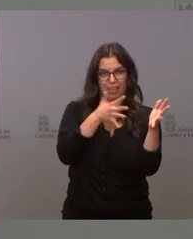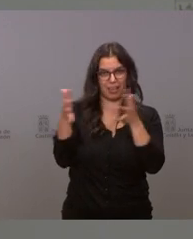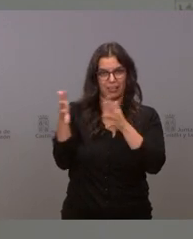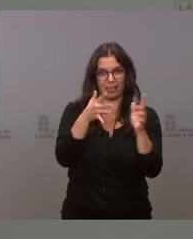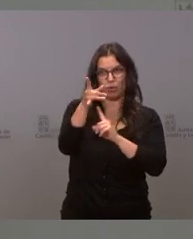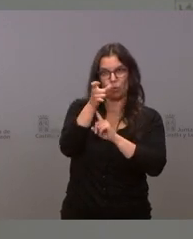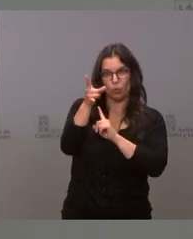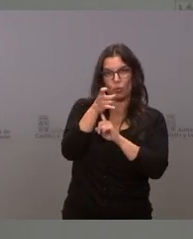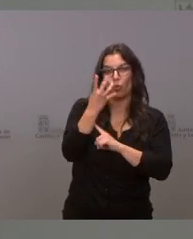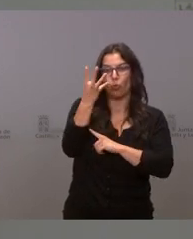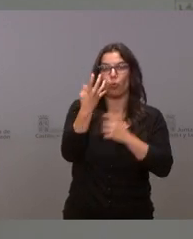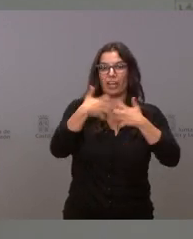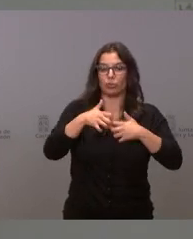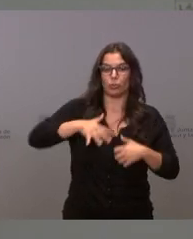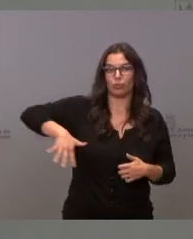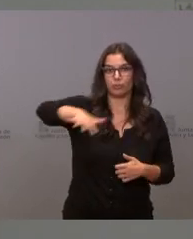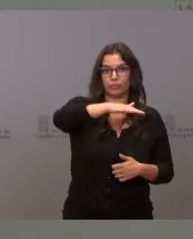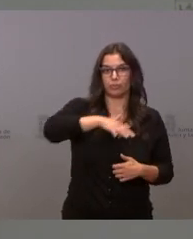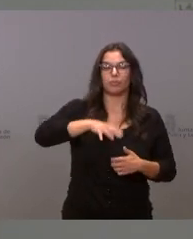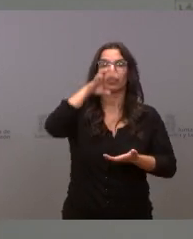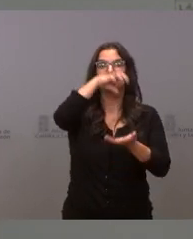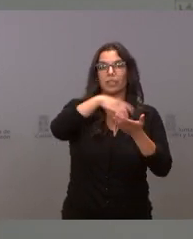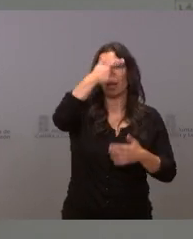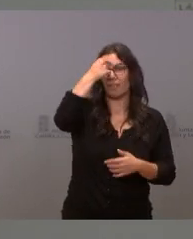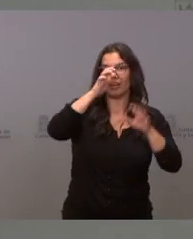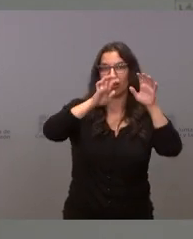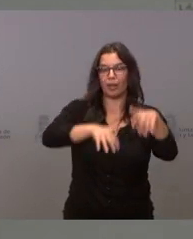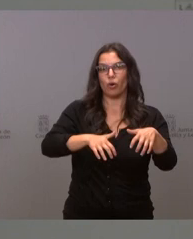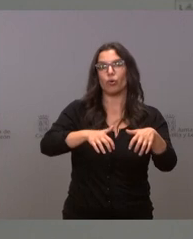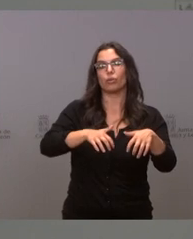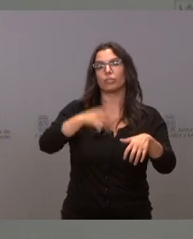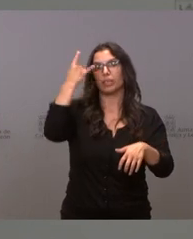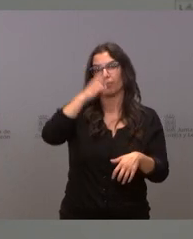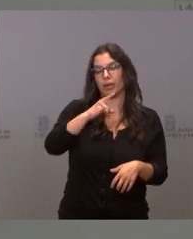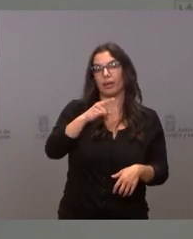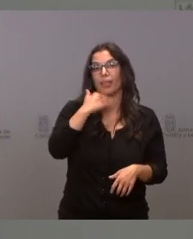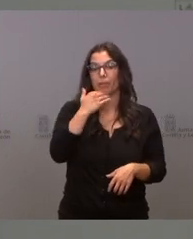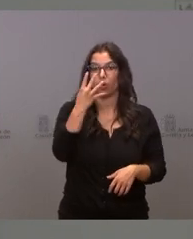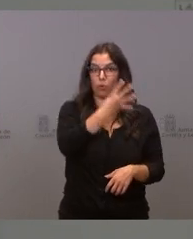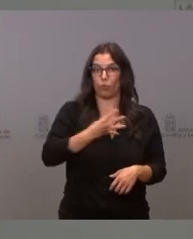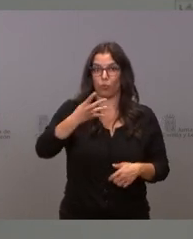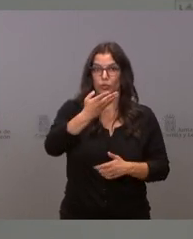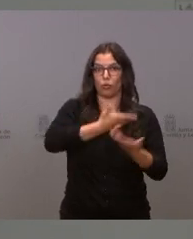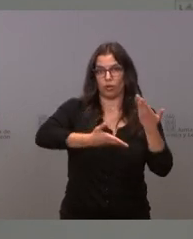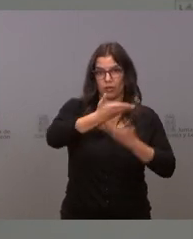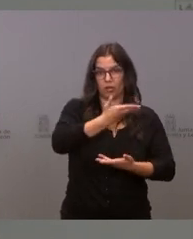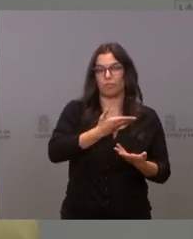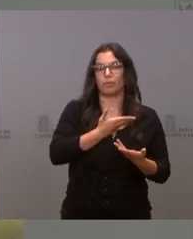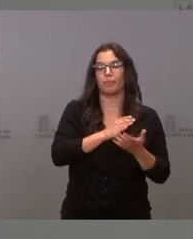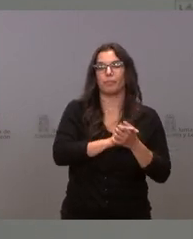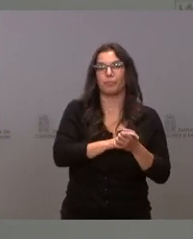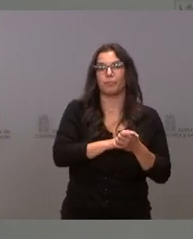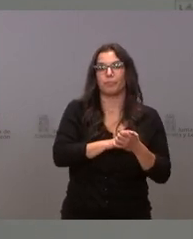Los cuatro analizadores de ozono para las estaciones de Ávila, León, Salamanca y Zamora que se van a reponer, los tres